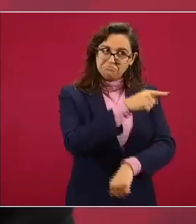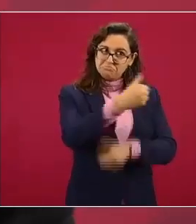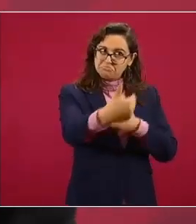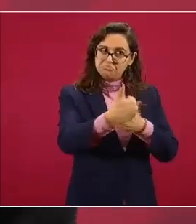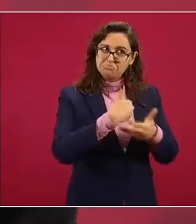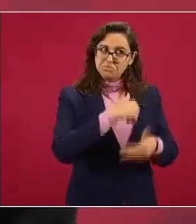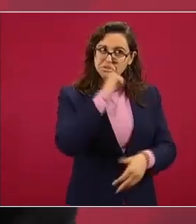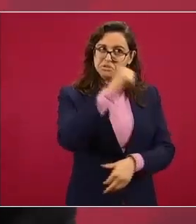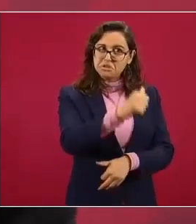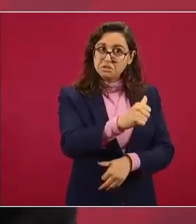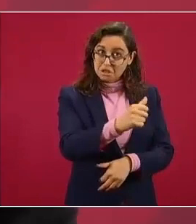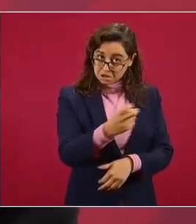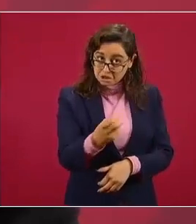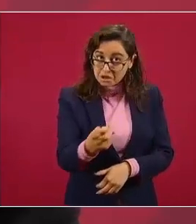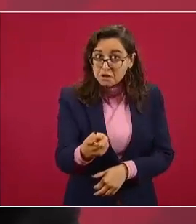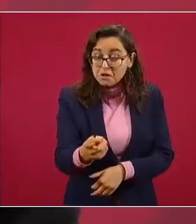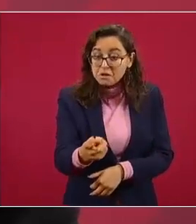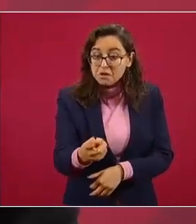ninguna